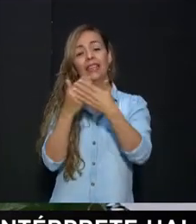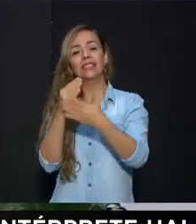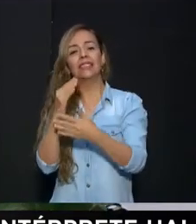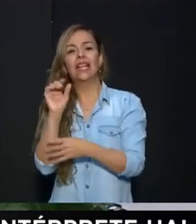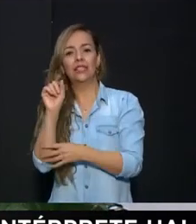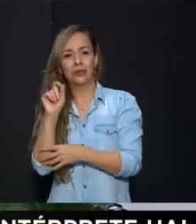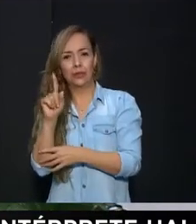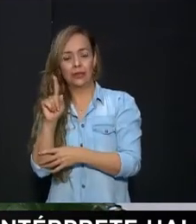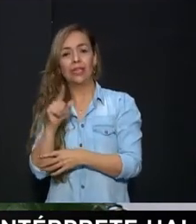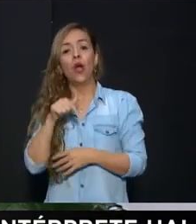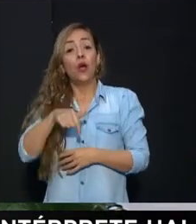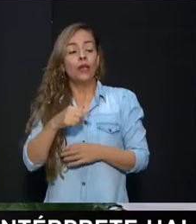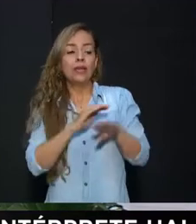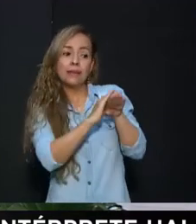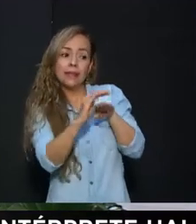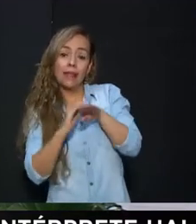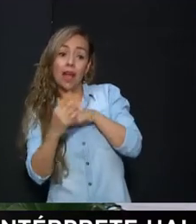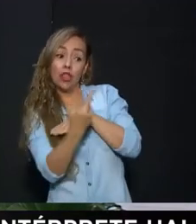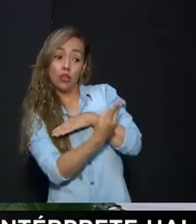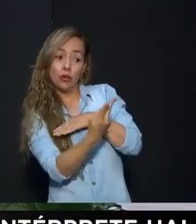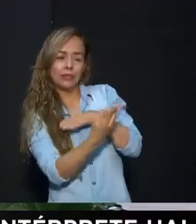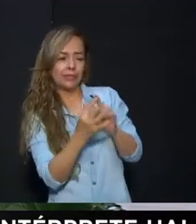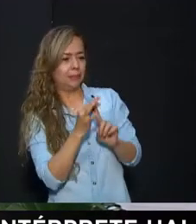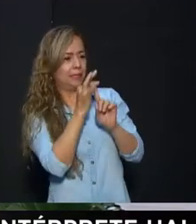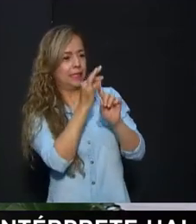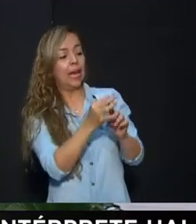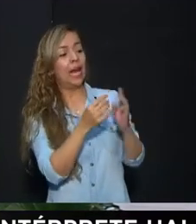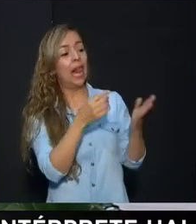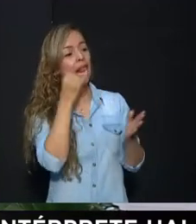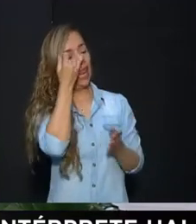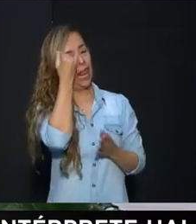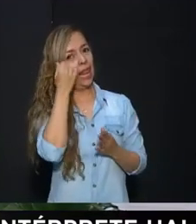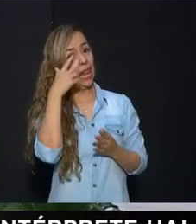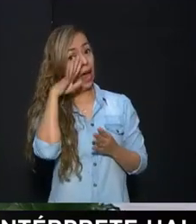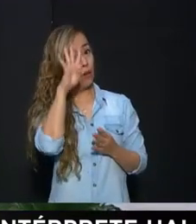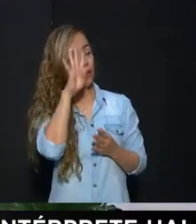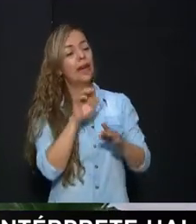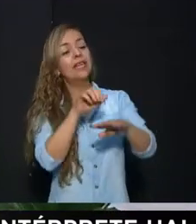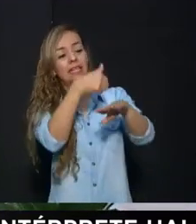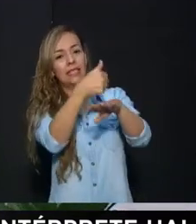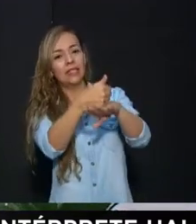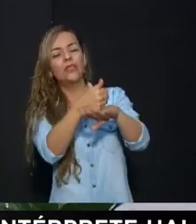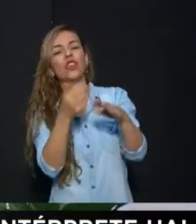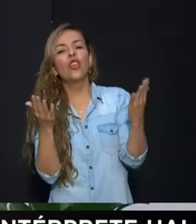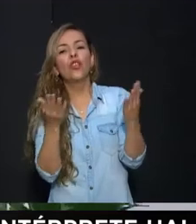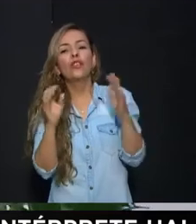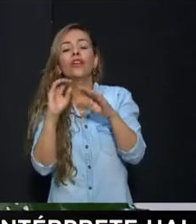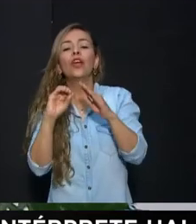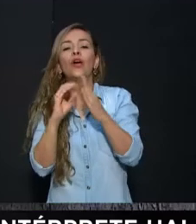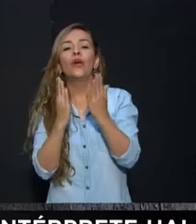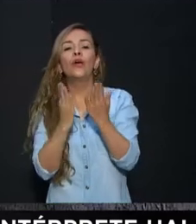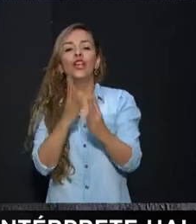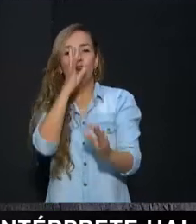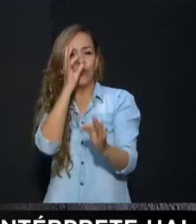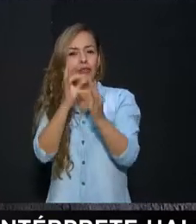dos invitados muy especiales. trata de Laura Juliana y de Antonio José, el rector de la institución educativa Fe,